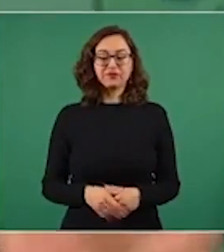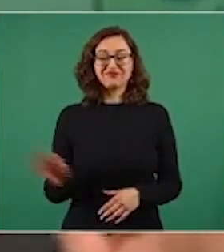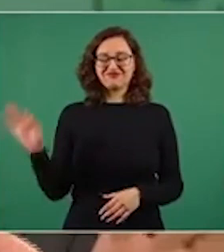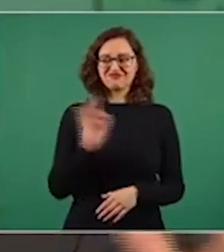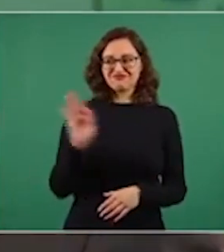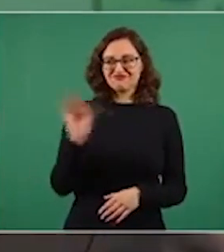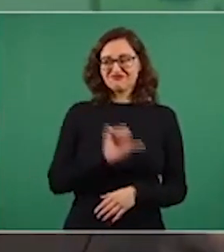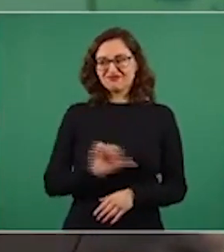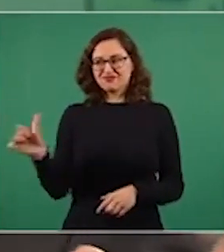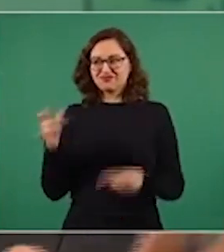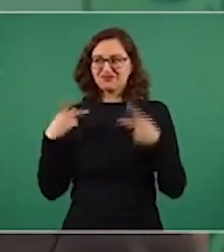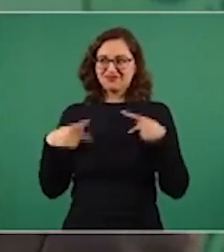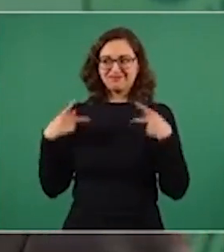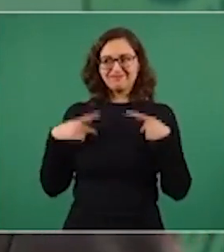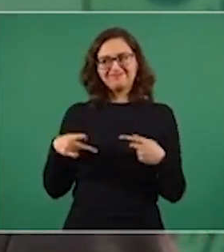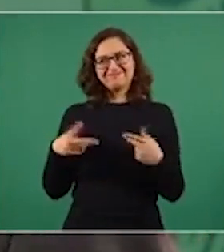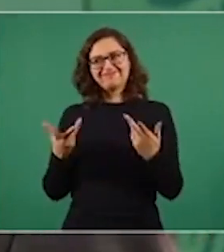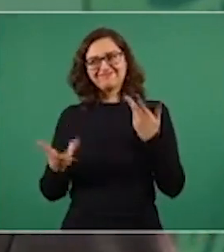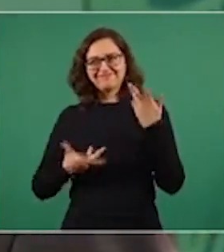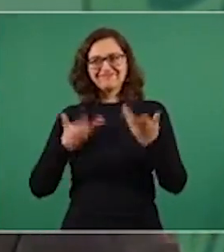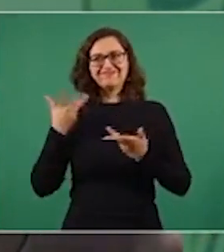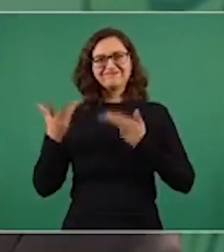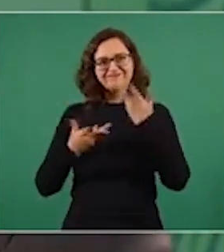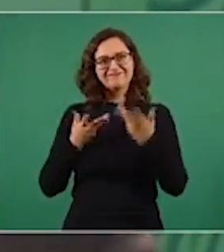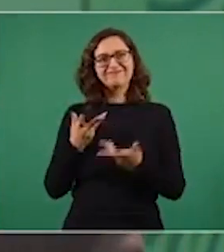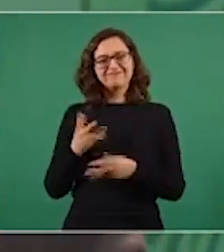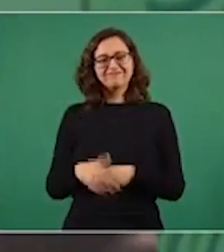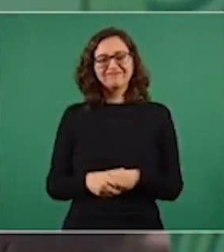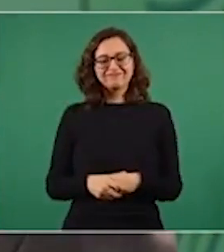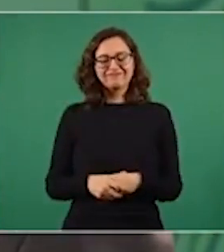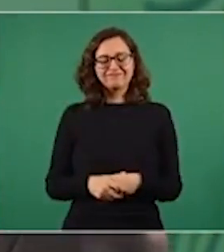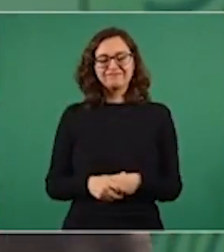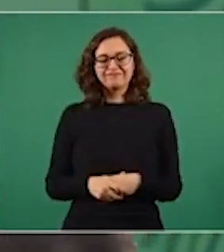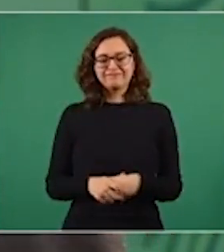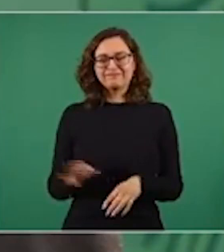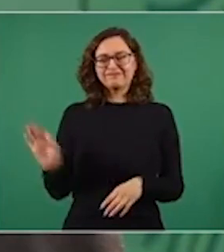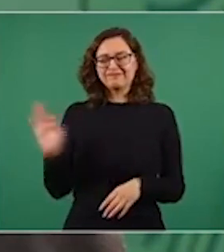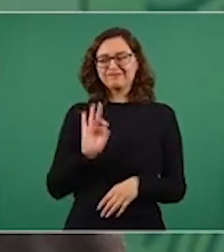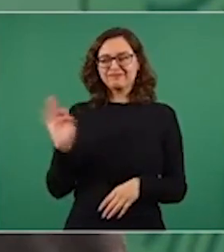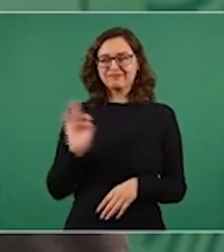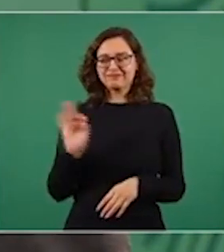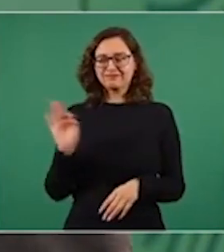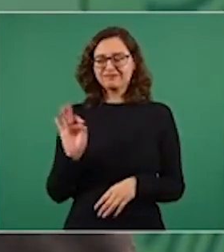procurador este no no habría